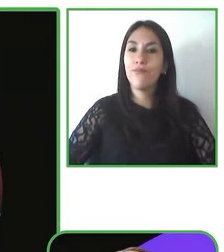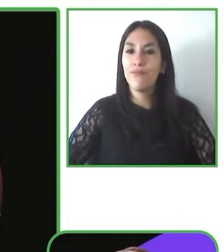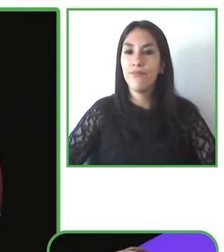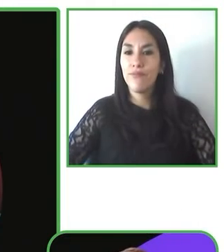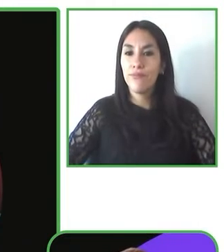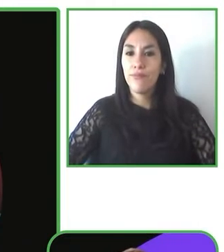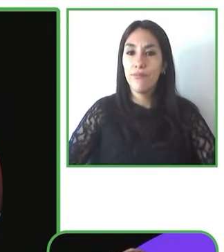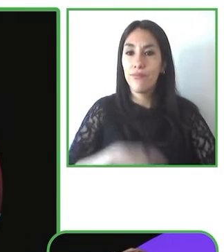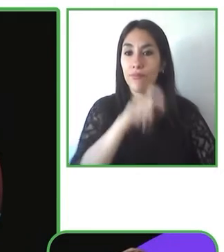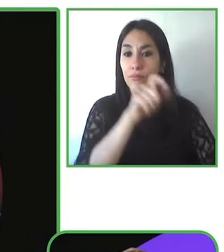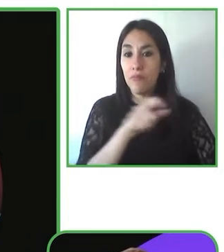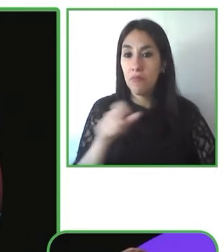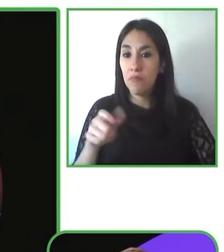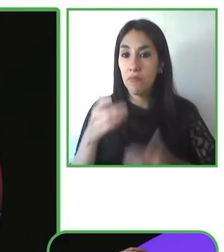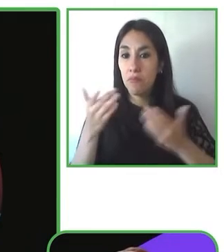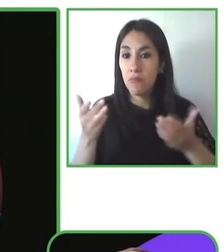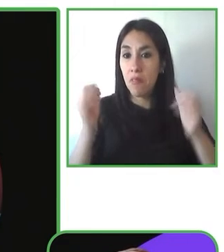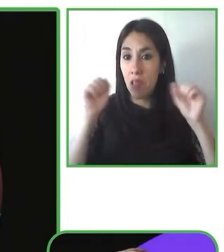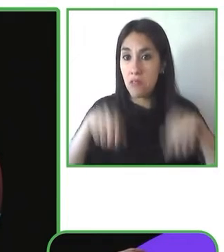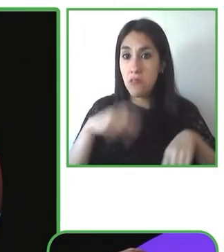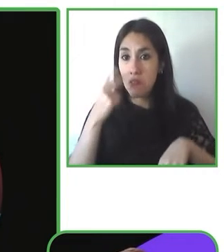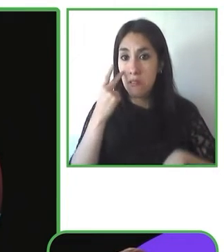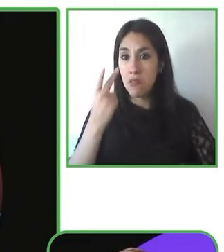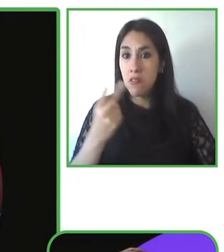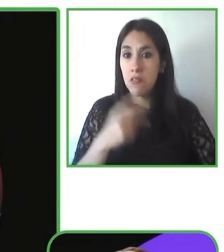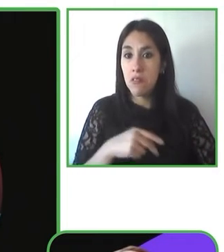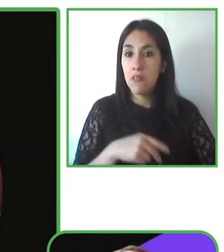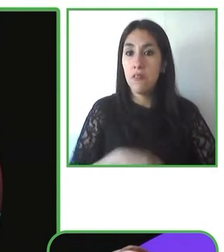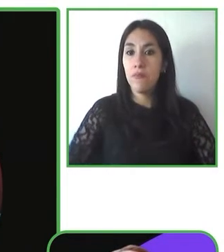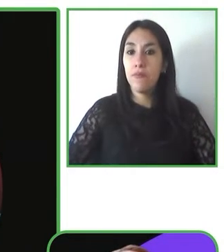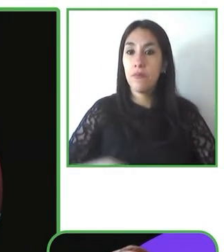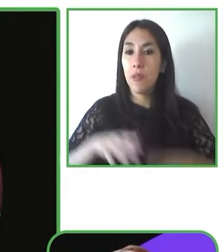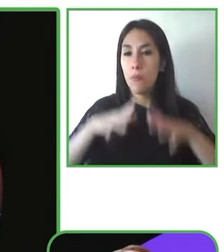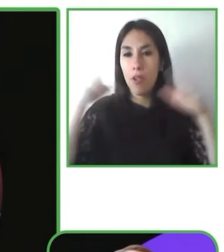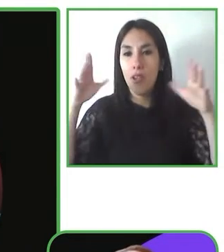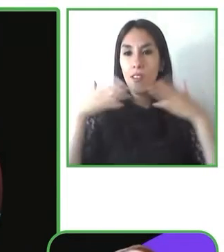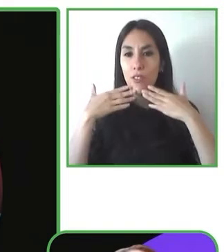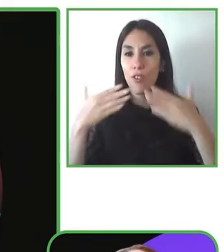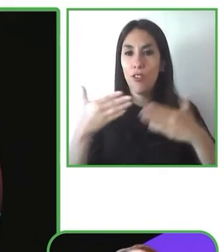Muchísimas gracias por la invitación para estar en este panel hoy.